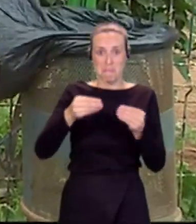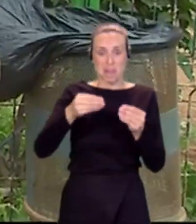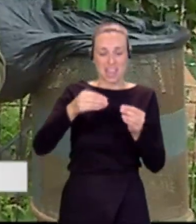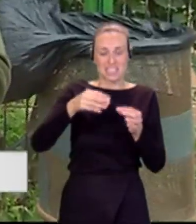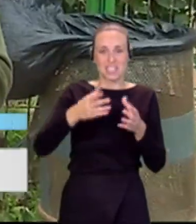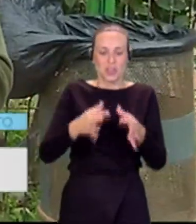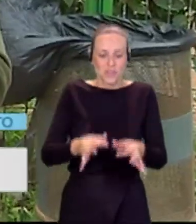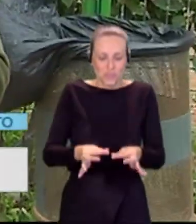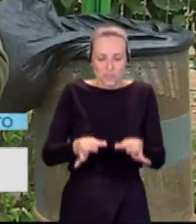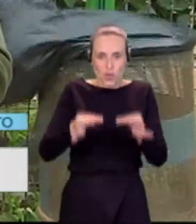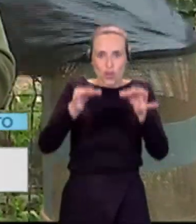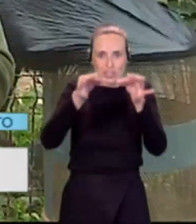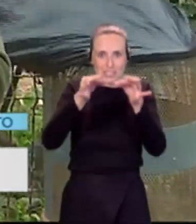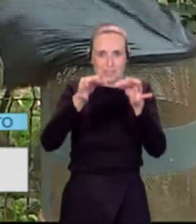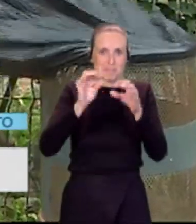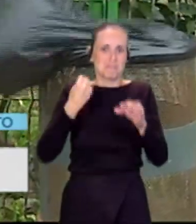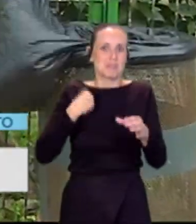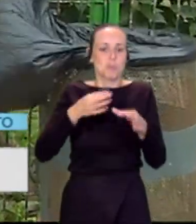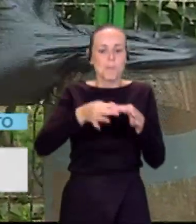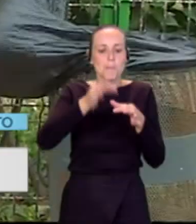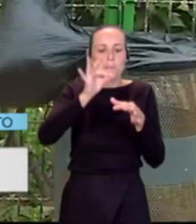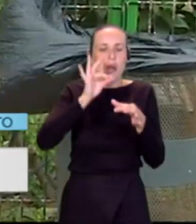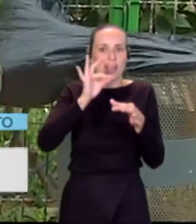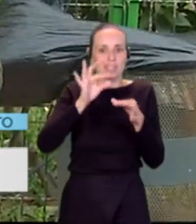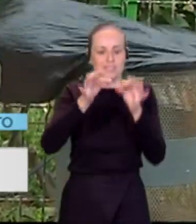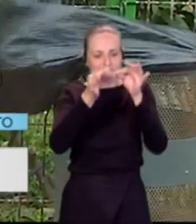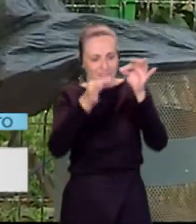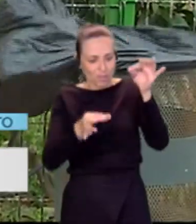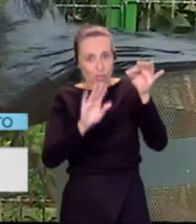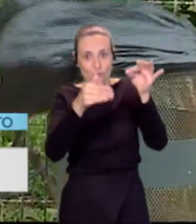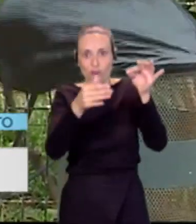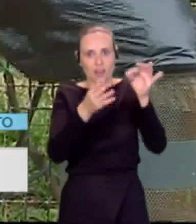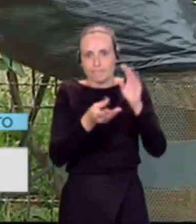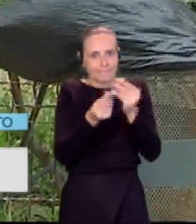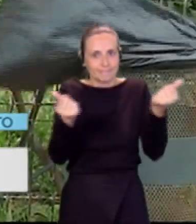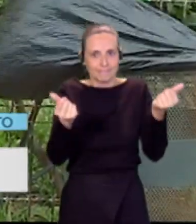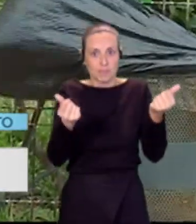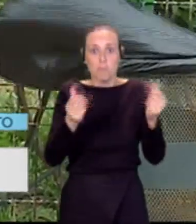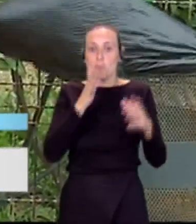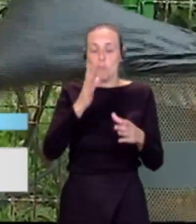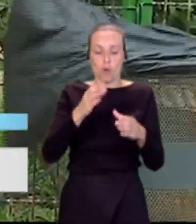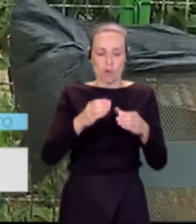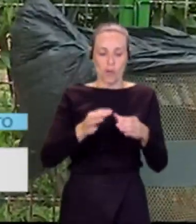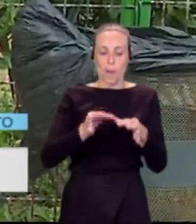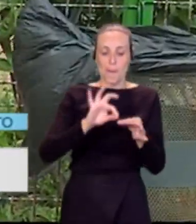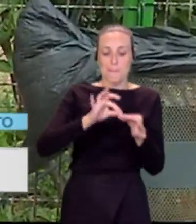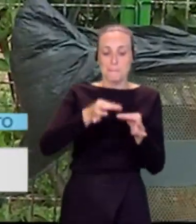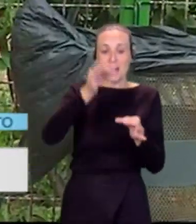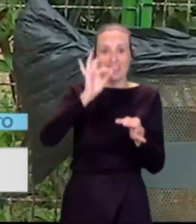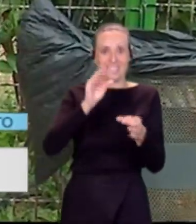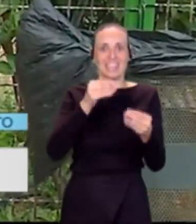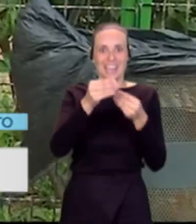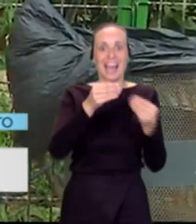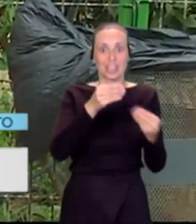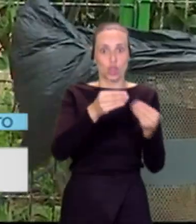de estas pajitas de los tetrablis. La normativa exige que las pajitas sean de cartón, pero se olvidaron de la funda que